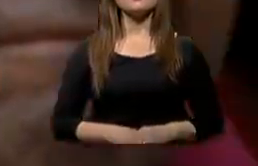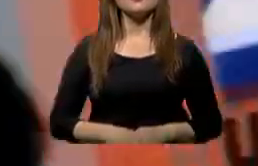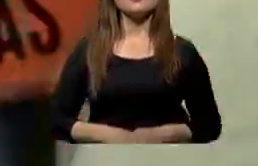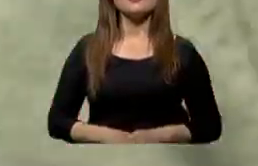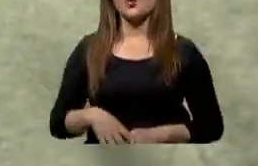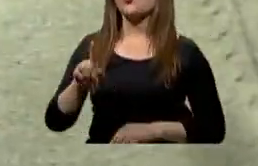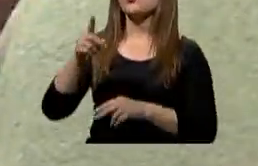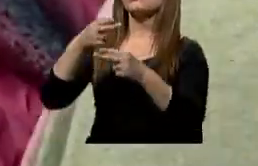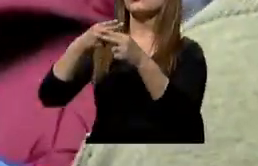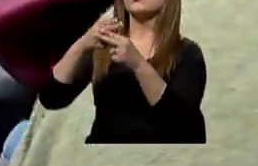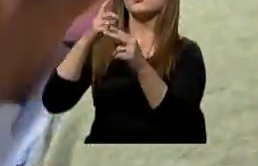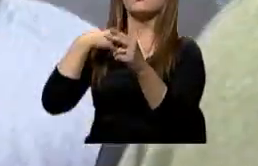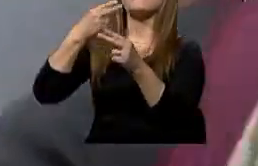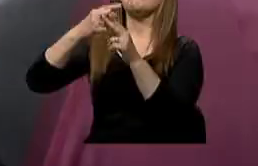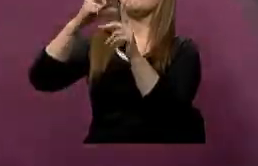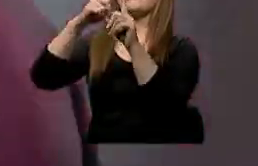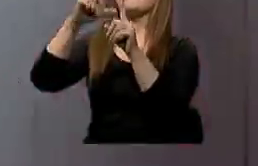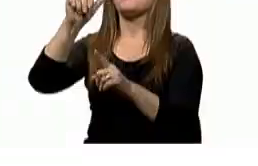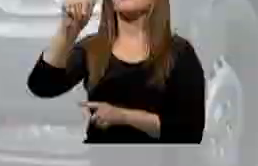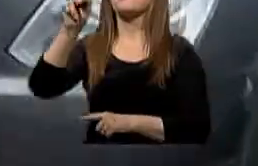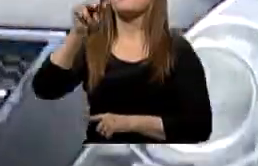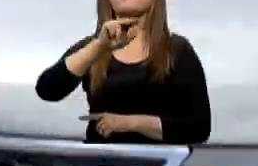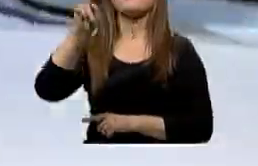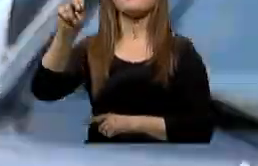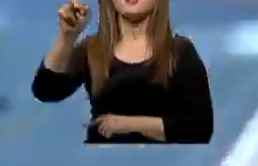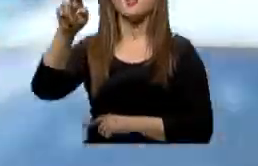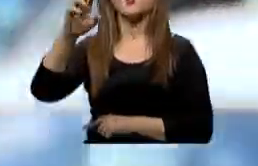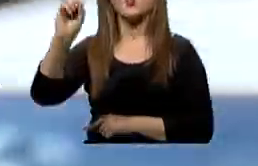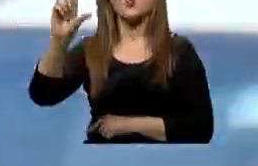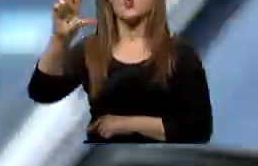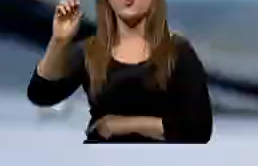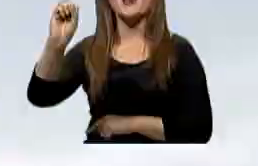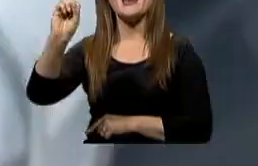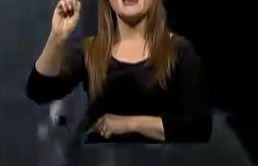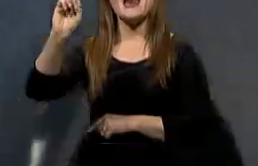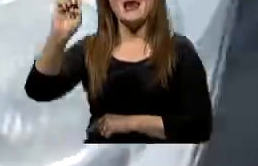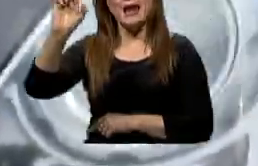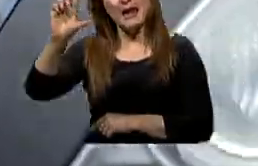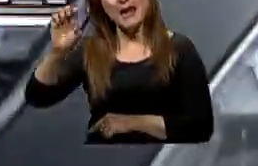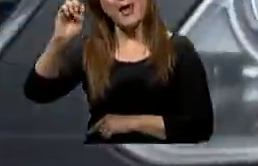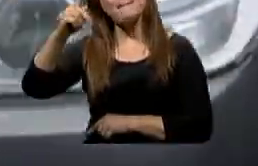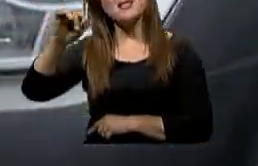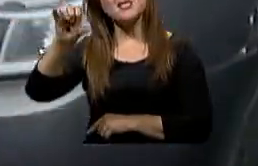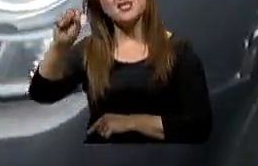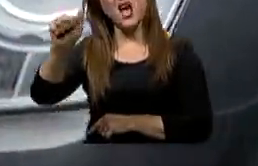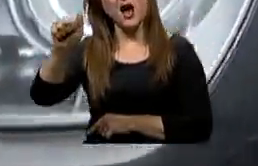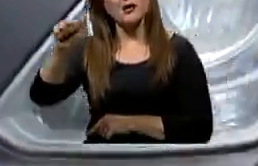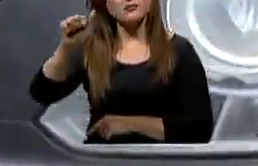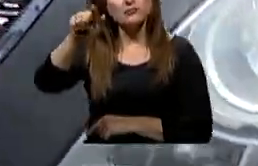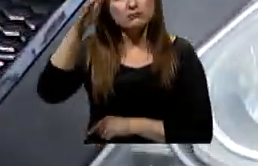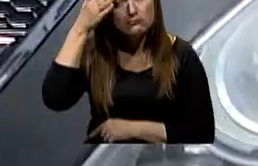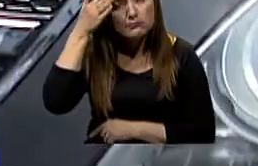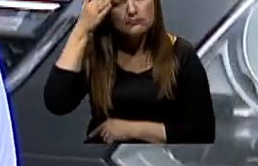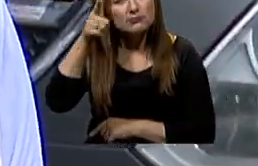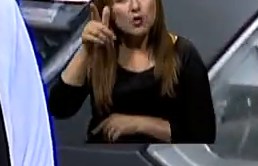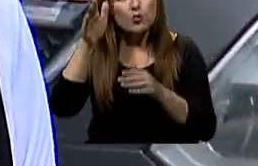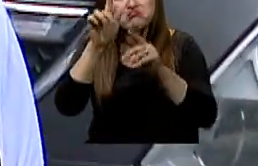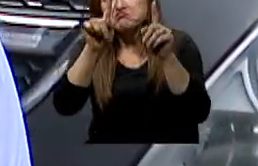¿Sabe usted qué es la narcolepsia? No. Estamos consultando a la ciudadanía a ver si sabe lo que es la narcolepsia. ¿Ha escuchado?